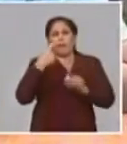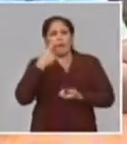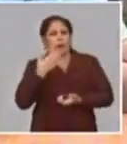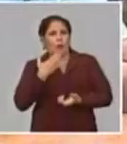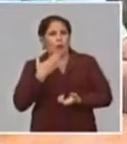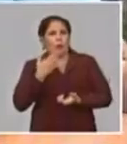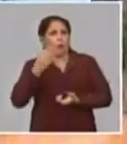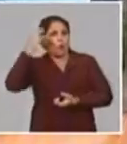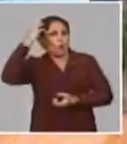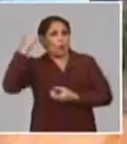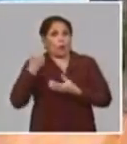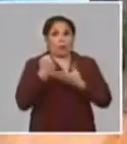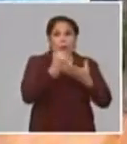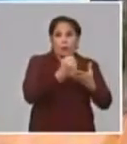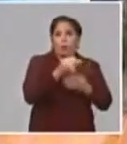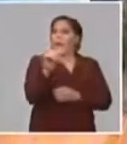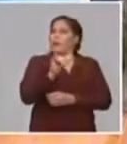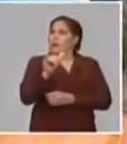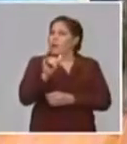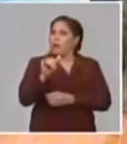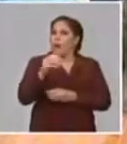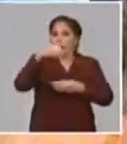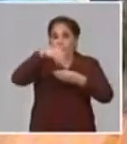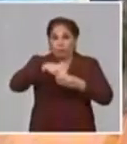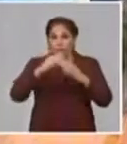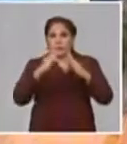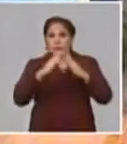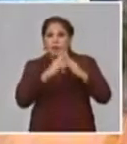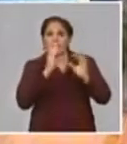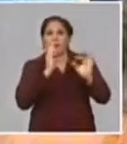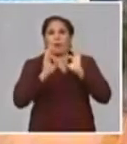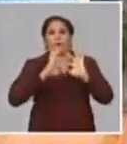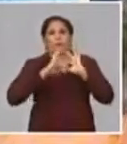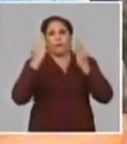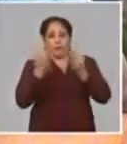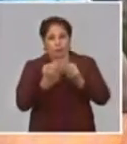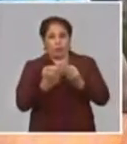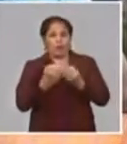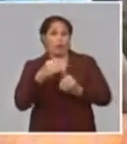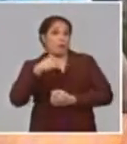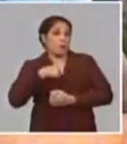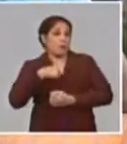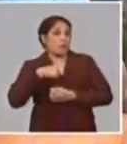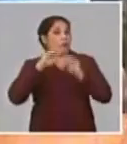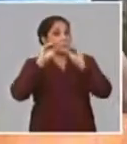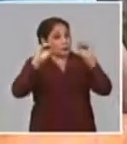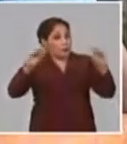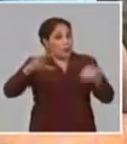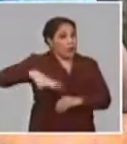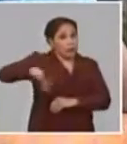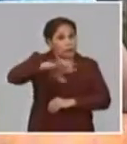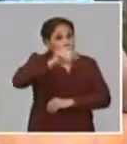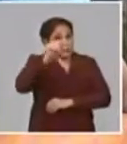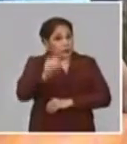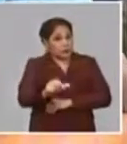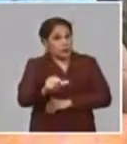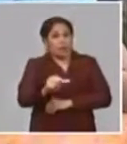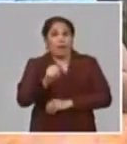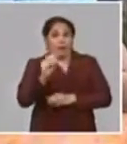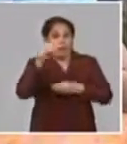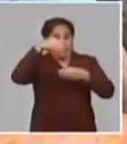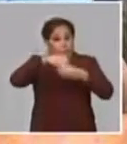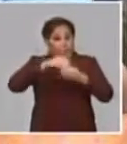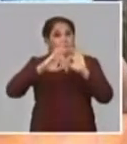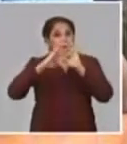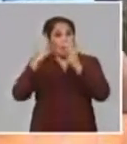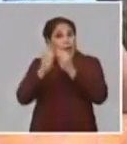lo que hace el Estado, pero hay que verla también desde lo que le corresponde hacer a la familia. Yo estoy haciendo un llamado a que en esa familia que está en